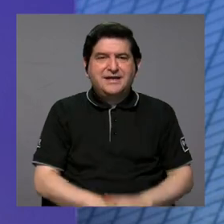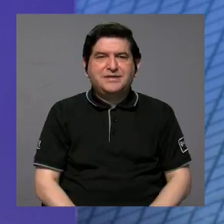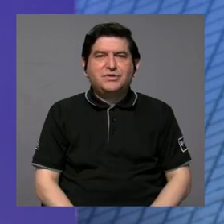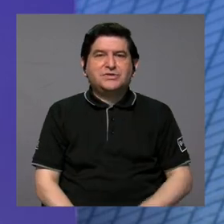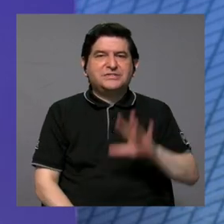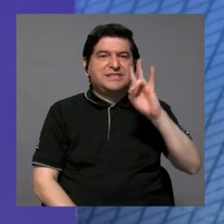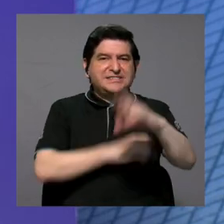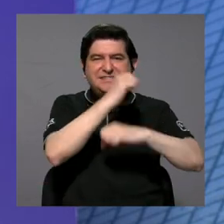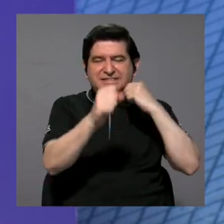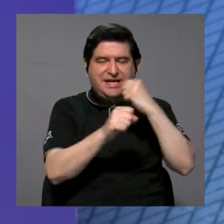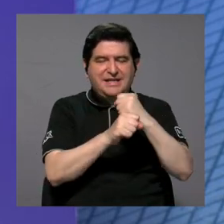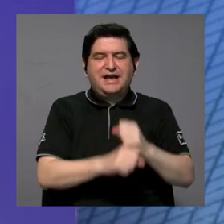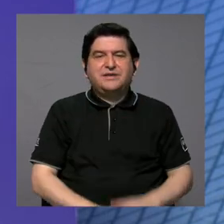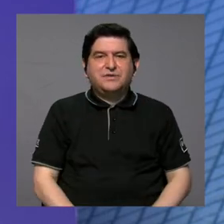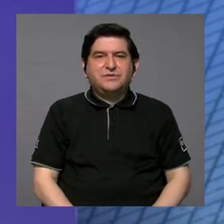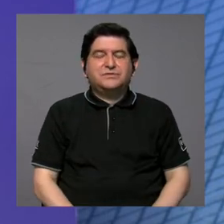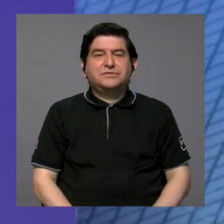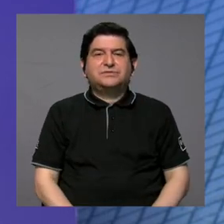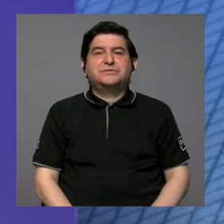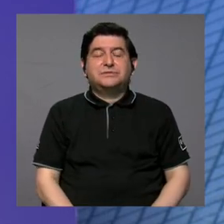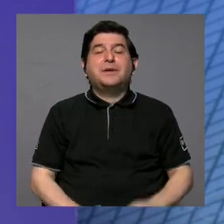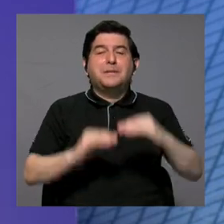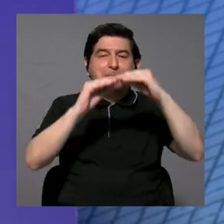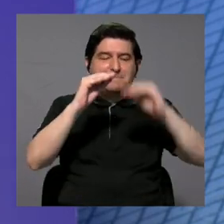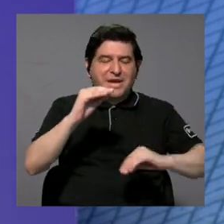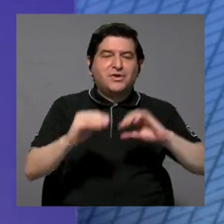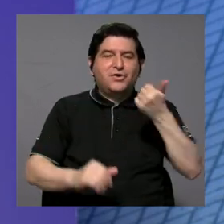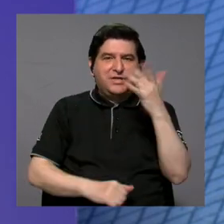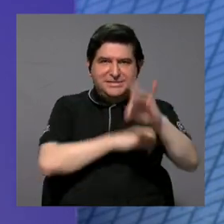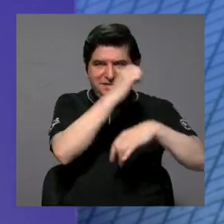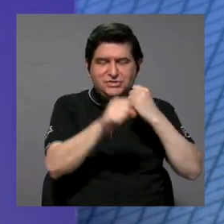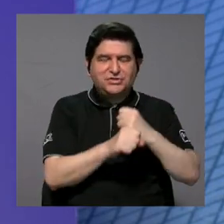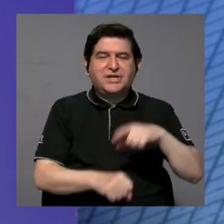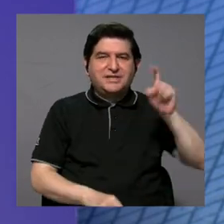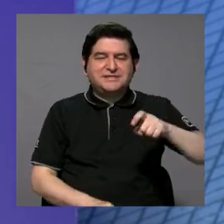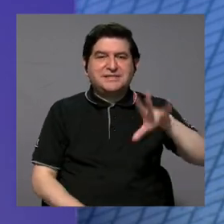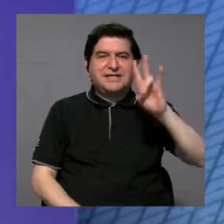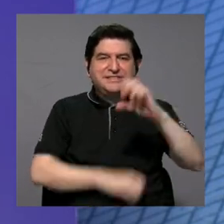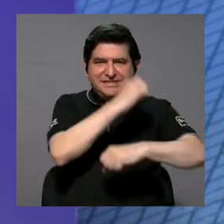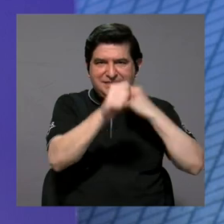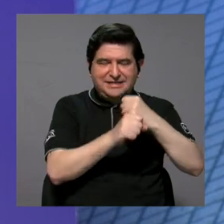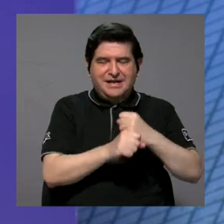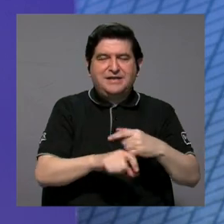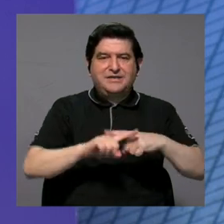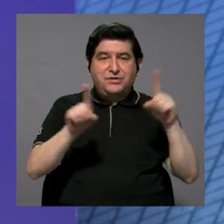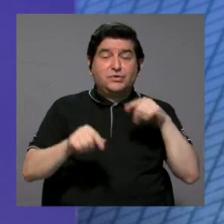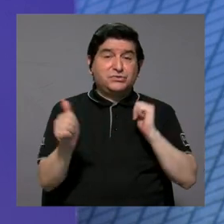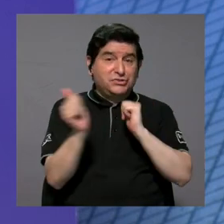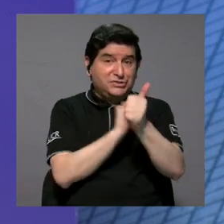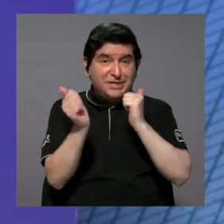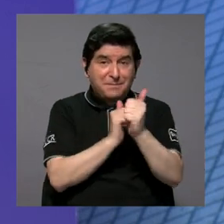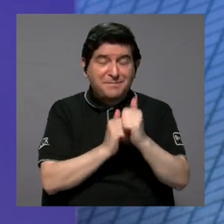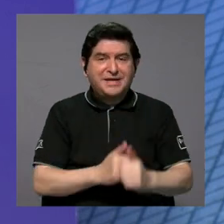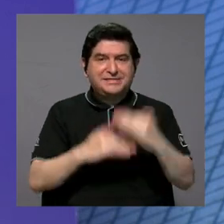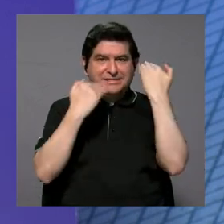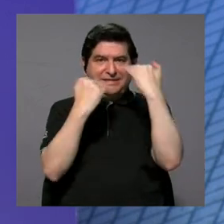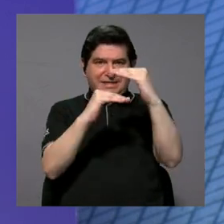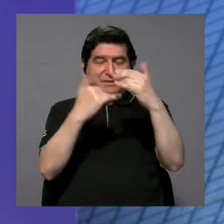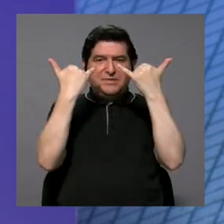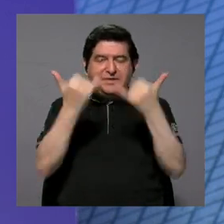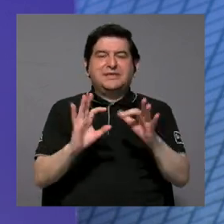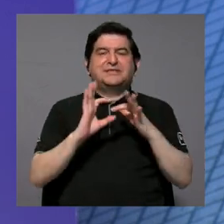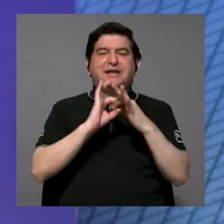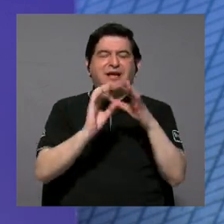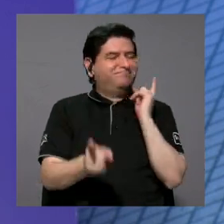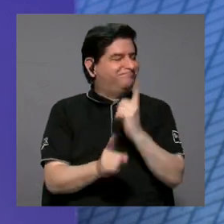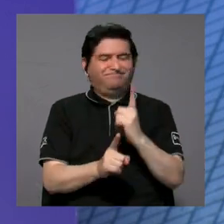7 años de diferencia. menores de 18, mayores de 15 años de diferencia. Y menores de 18, de 7 años de diferencia. Si superan esos rangos de edad, ya estamos frente a